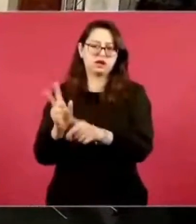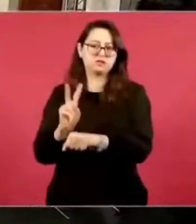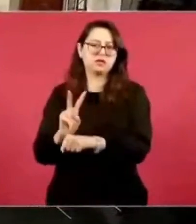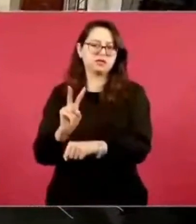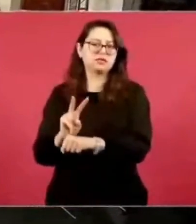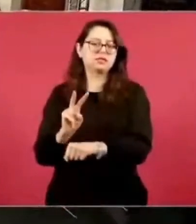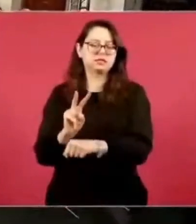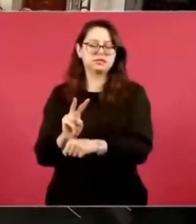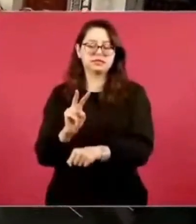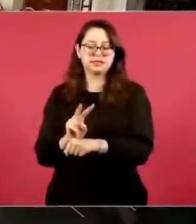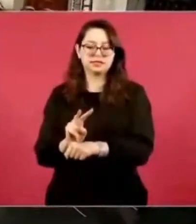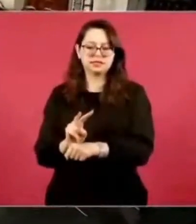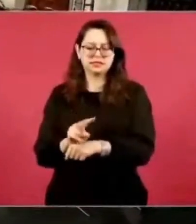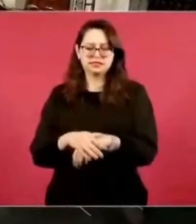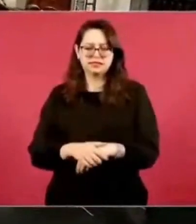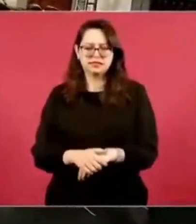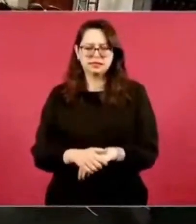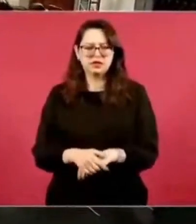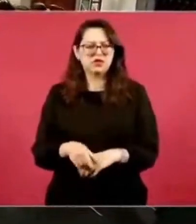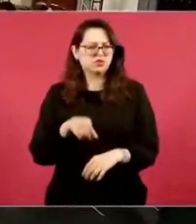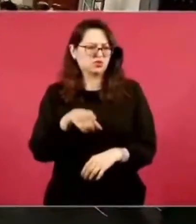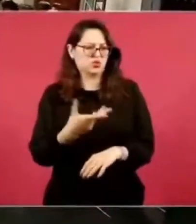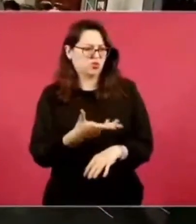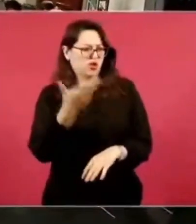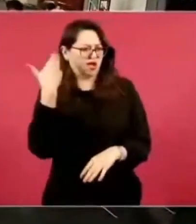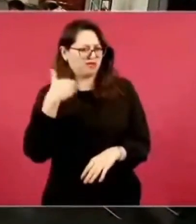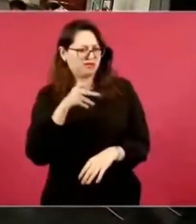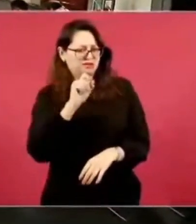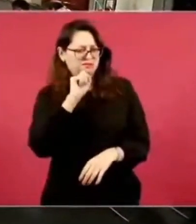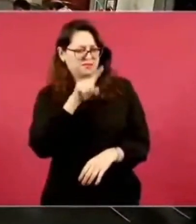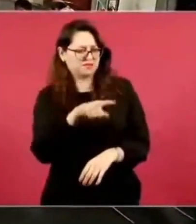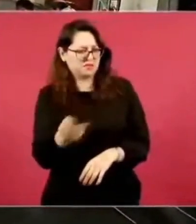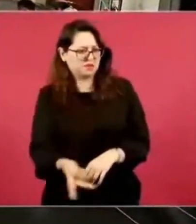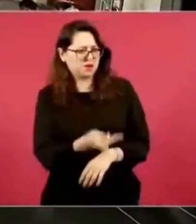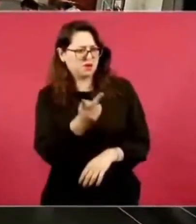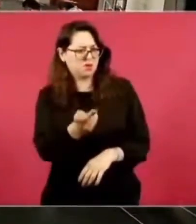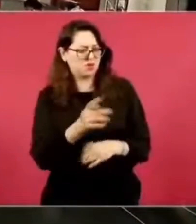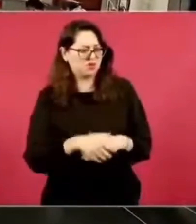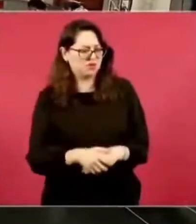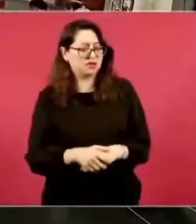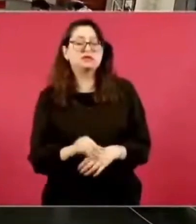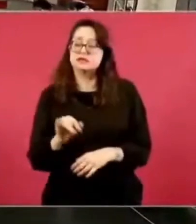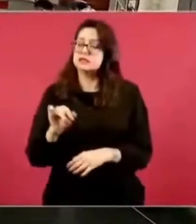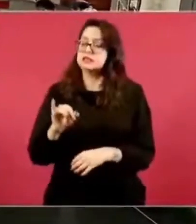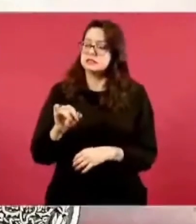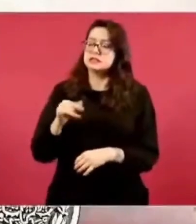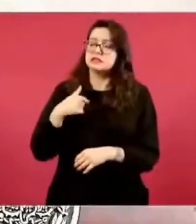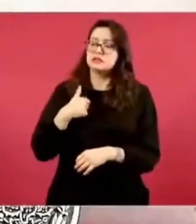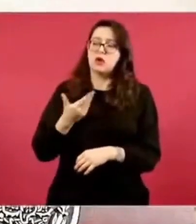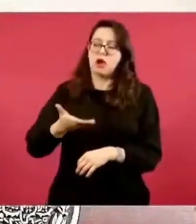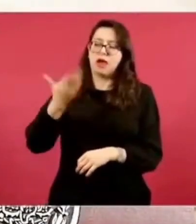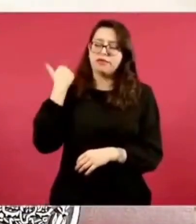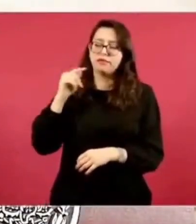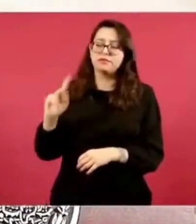tú me hiciste ese planteamiento, yo